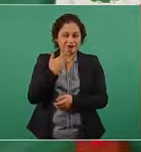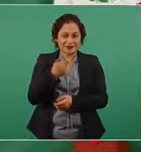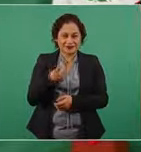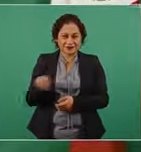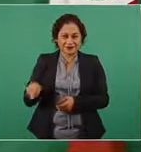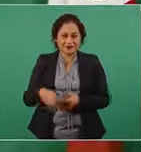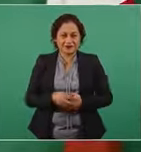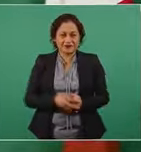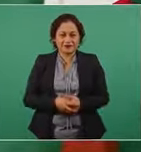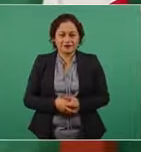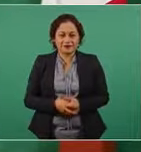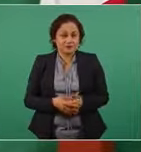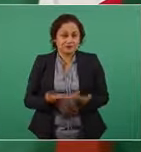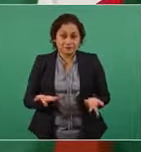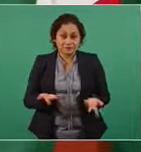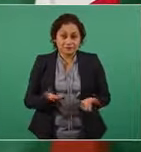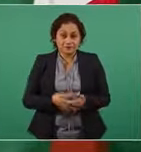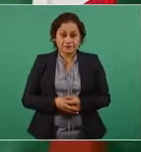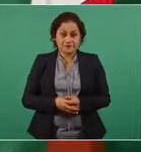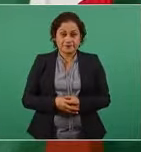Entonces, sirve para eso.